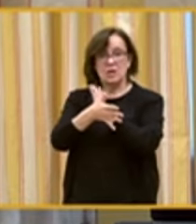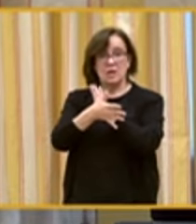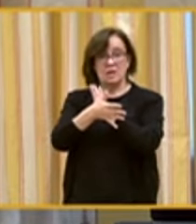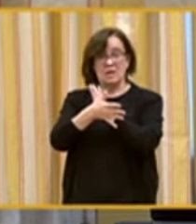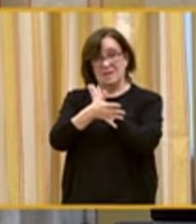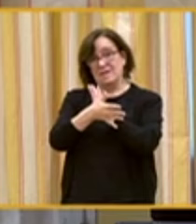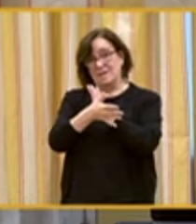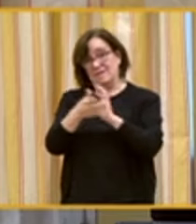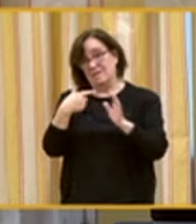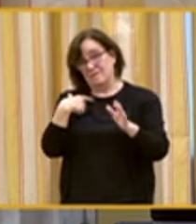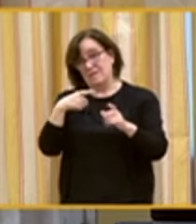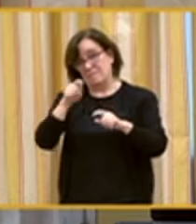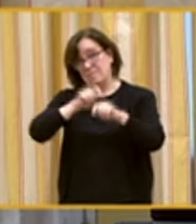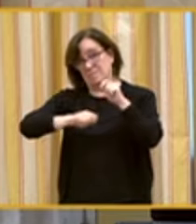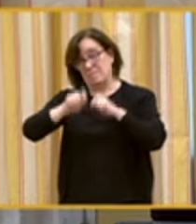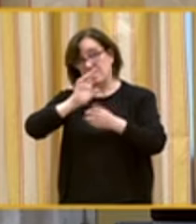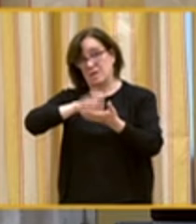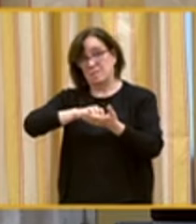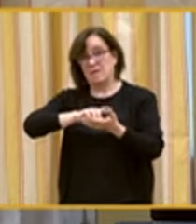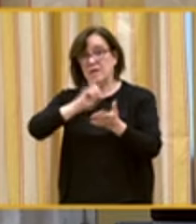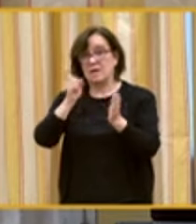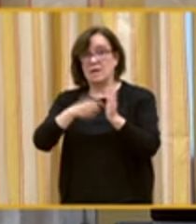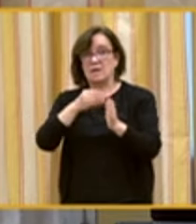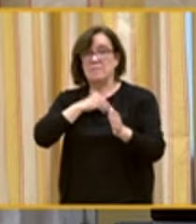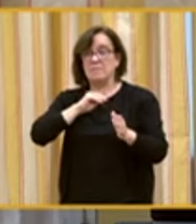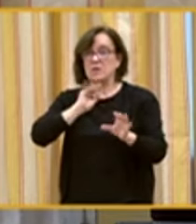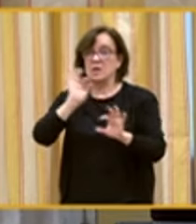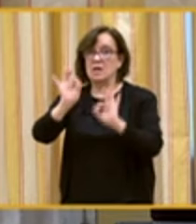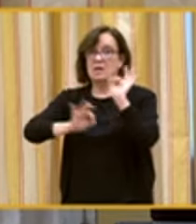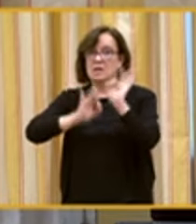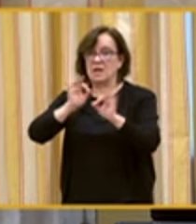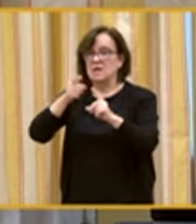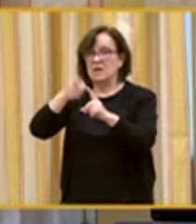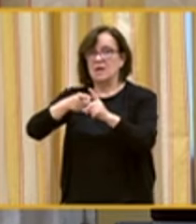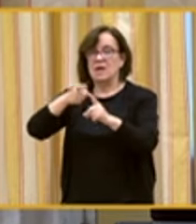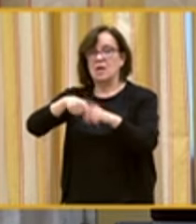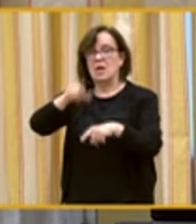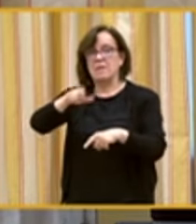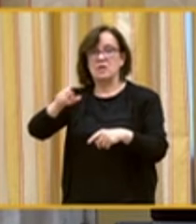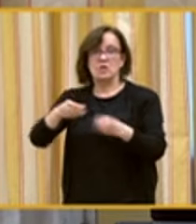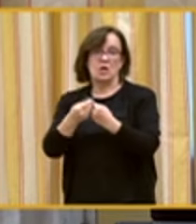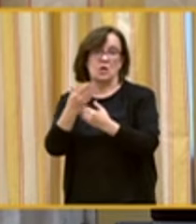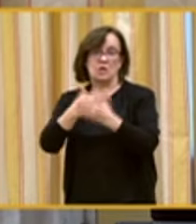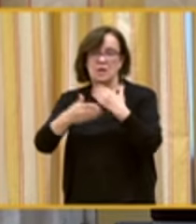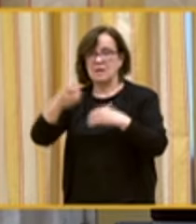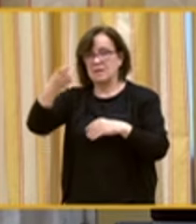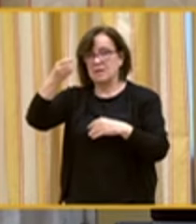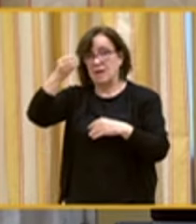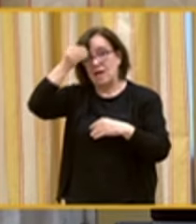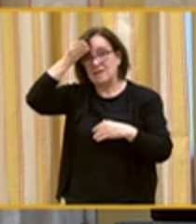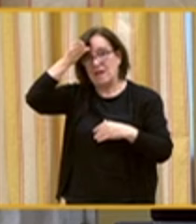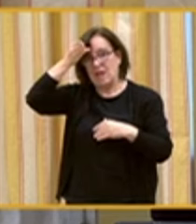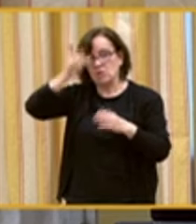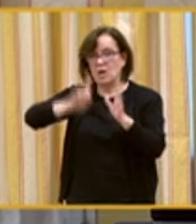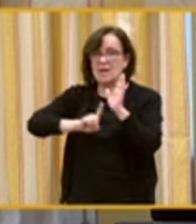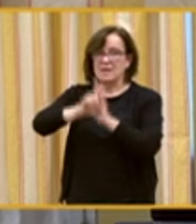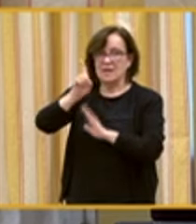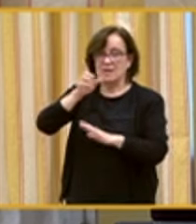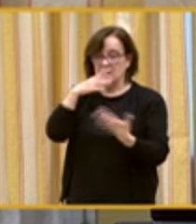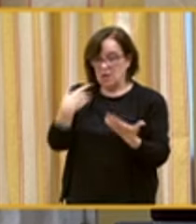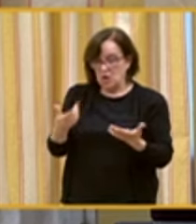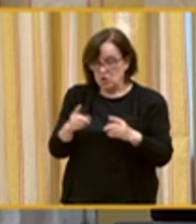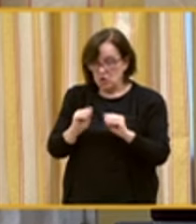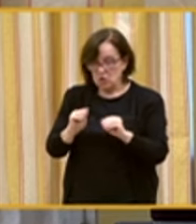Inclusión, si me lo permite. Plena Inclusión España es la organización de referencia de las personas con discapacidad intelectual y del desarrollo y sus